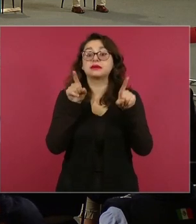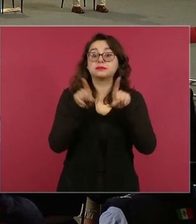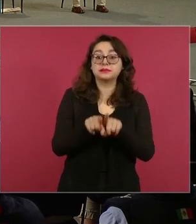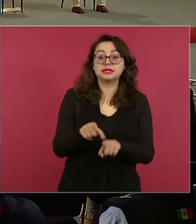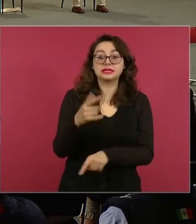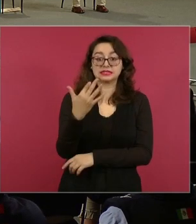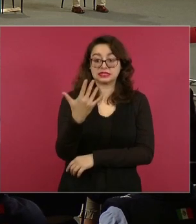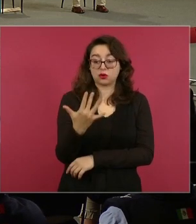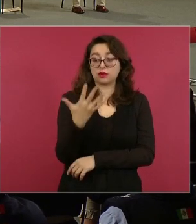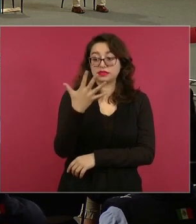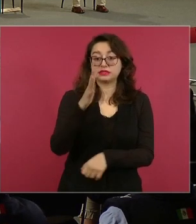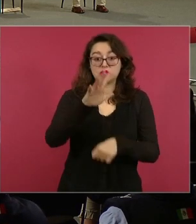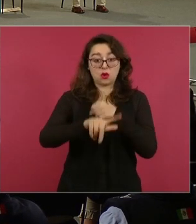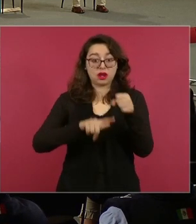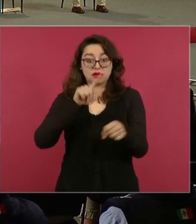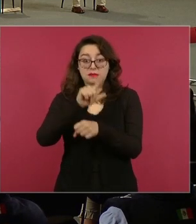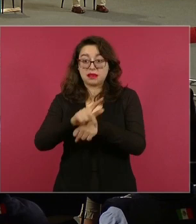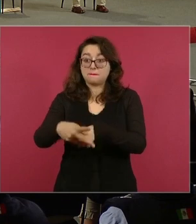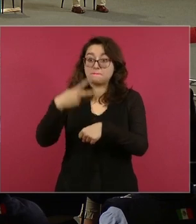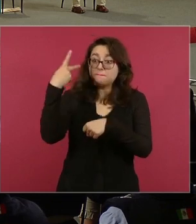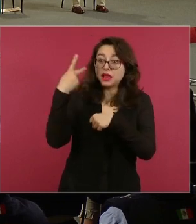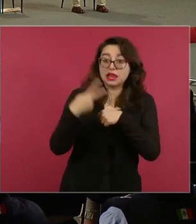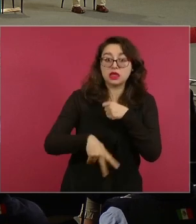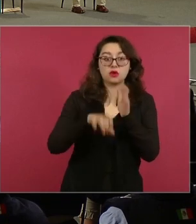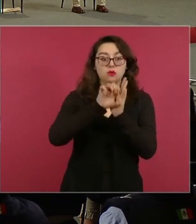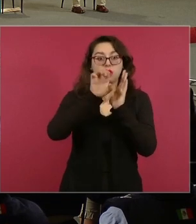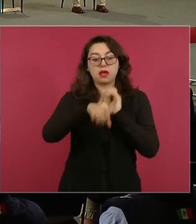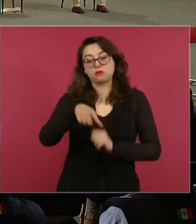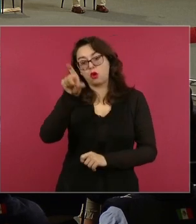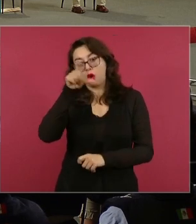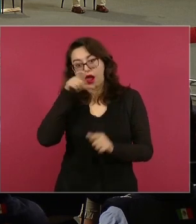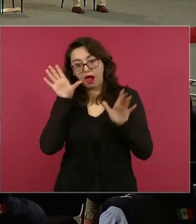como el águila real. La siguiente, por favor.